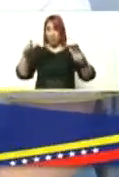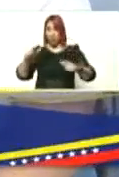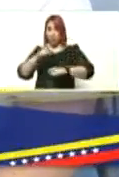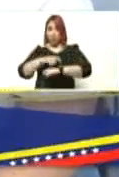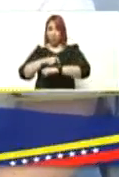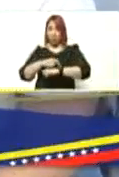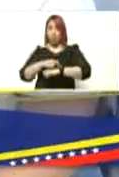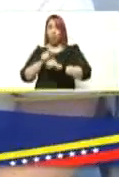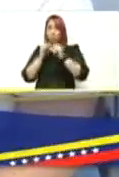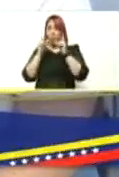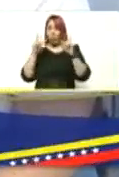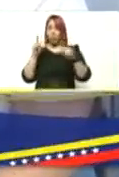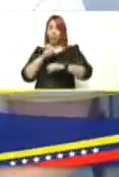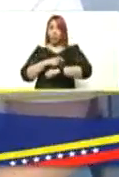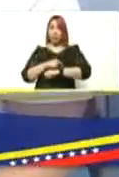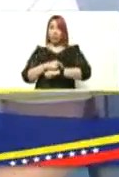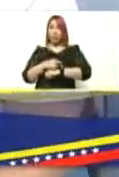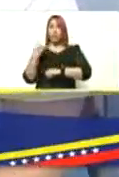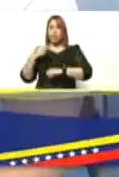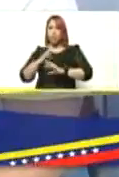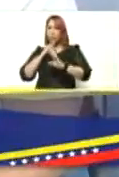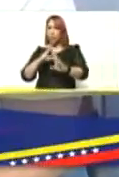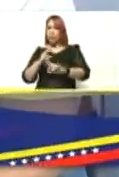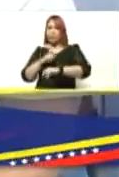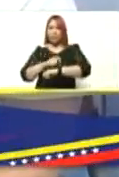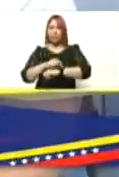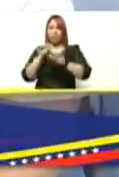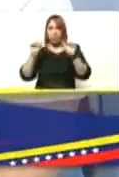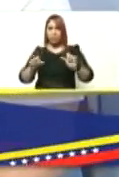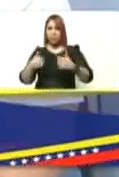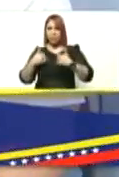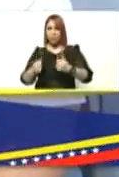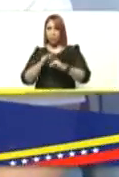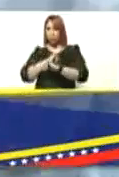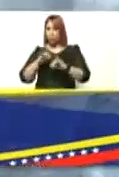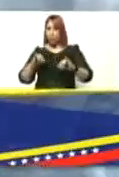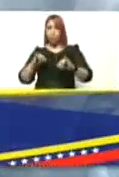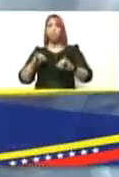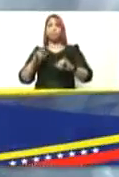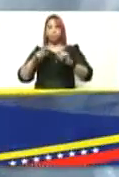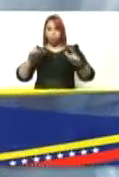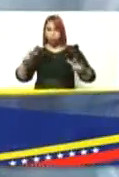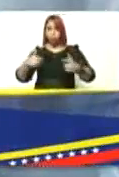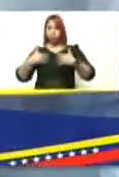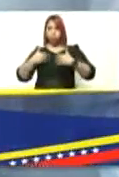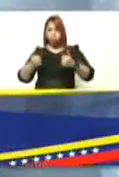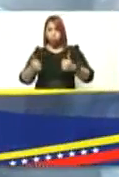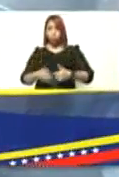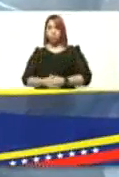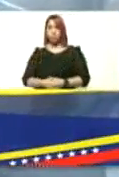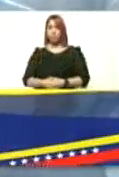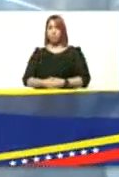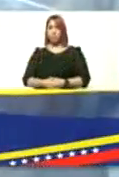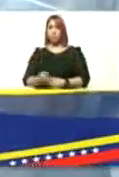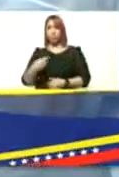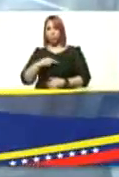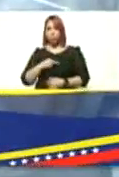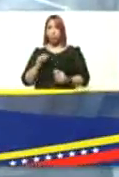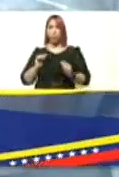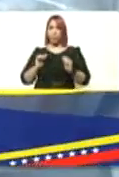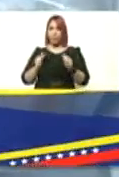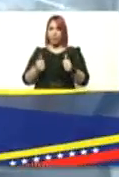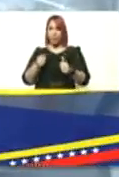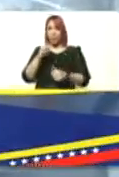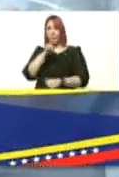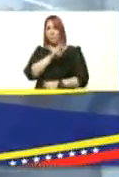tiempo lo atendemos a tiempo tenemos respuesta a tiempo el sistema de salud instalado todo el personal médico activado bueno así como empezamos este